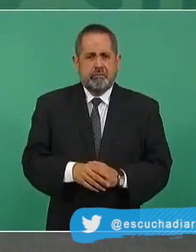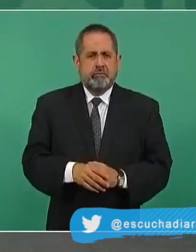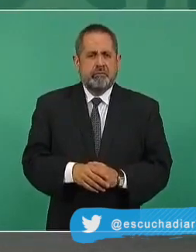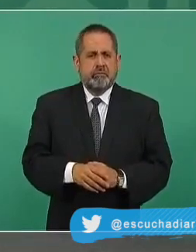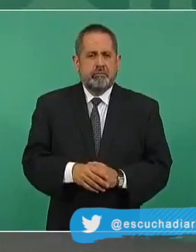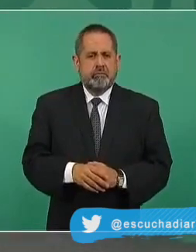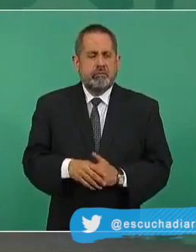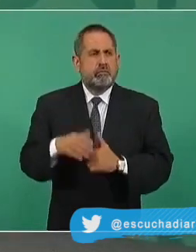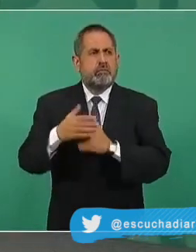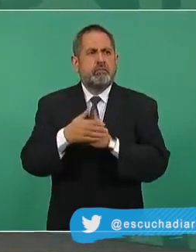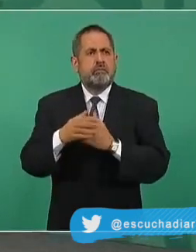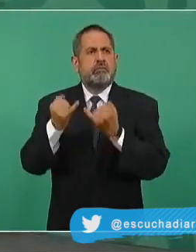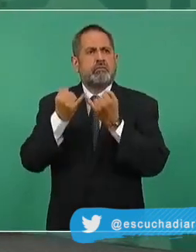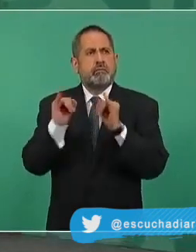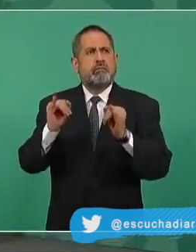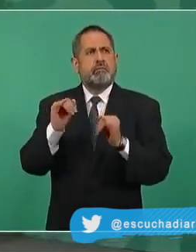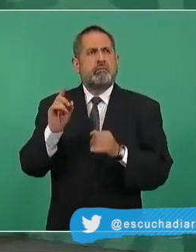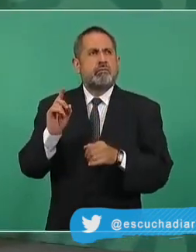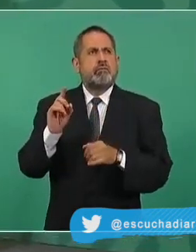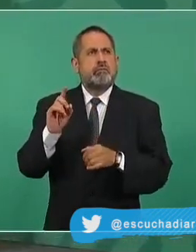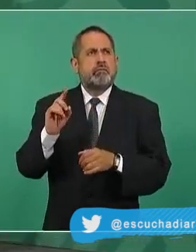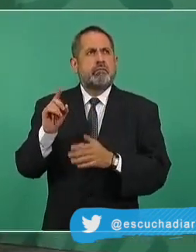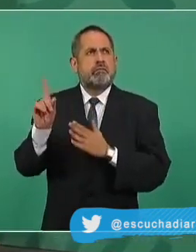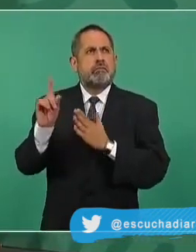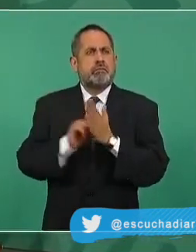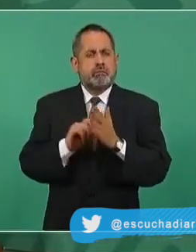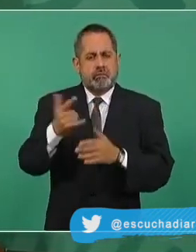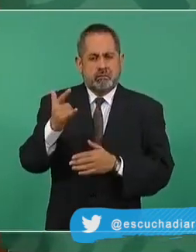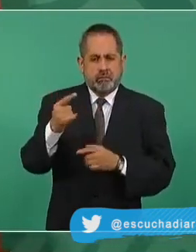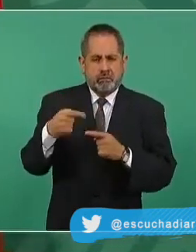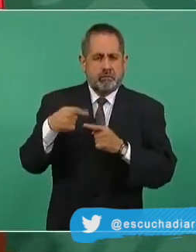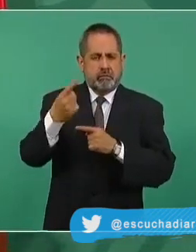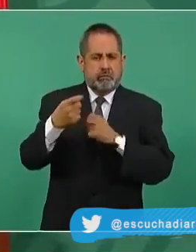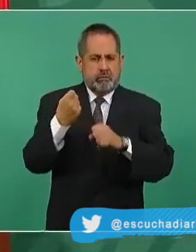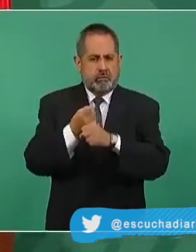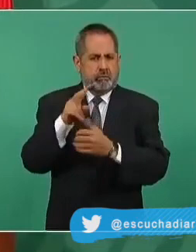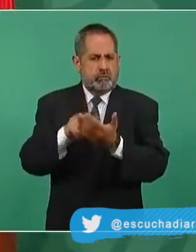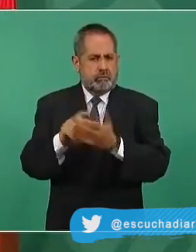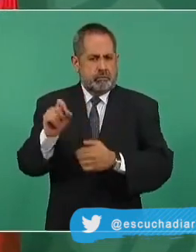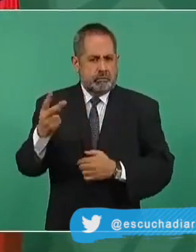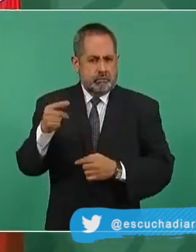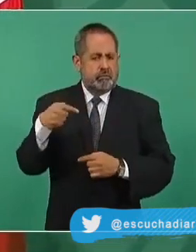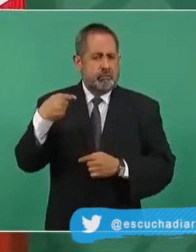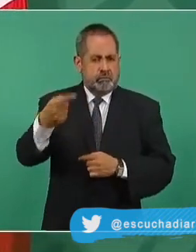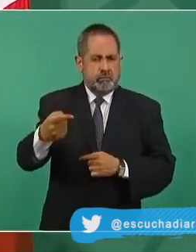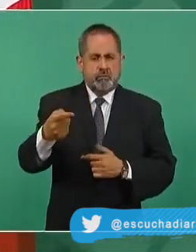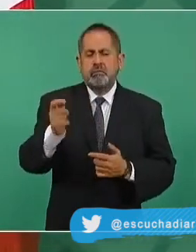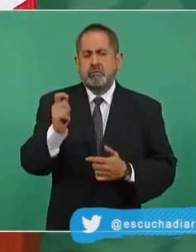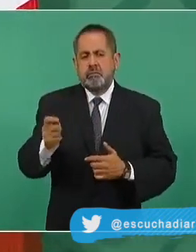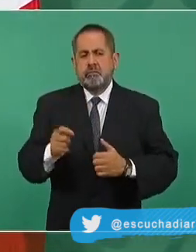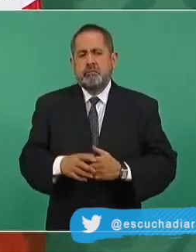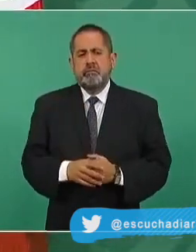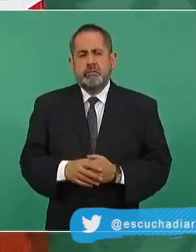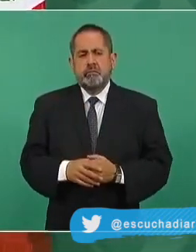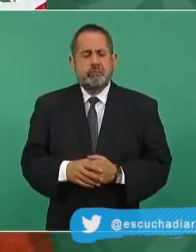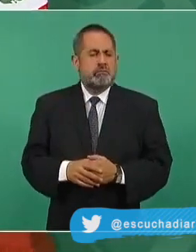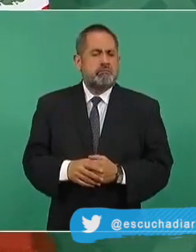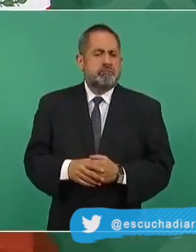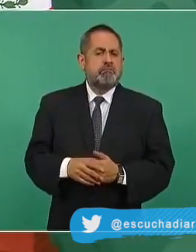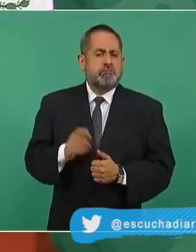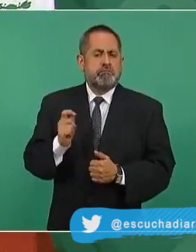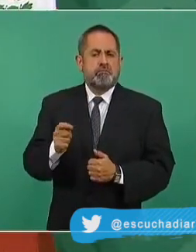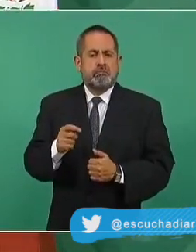La vamos a inaugurar en julio del año próximo. Vamos a inaugurar